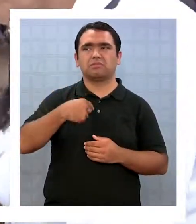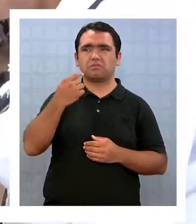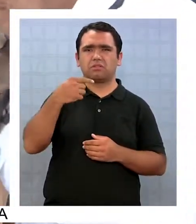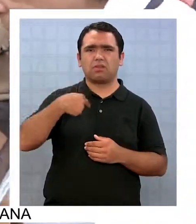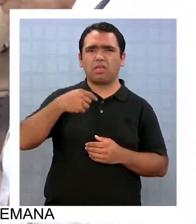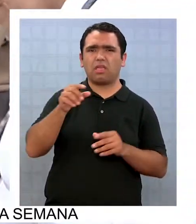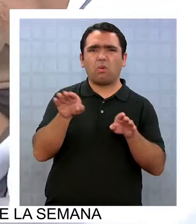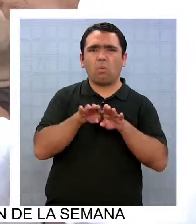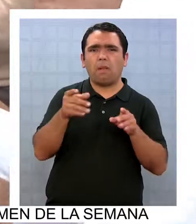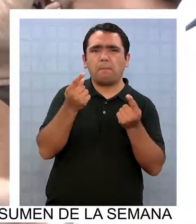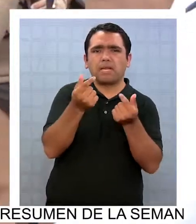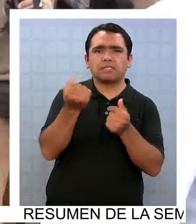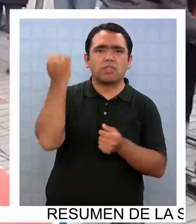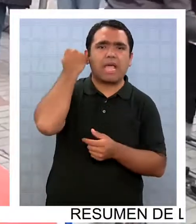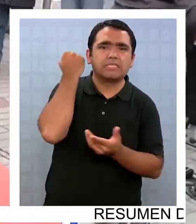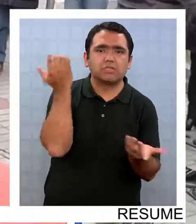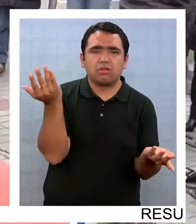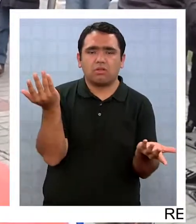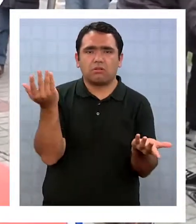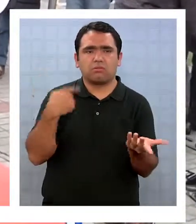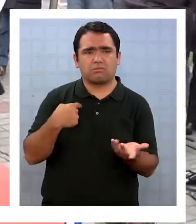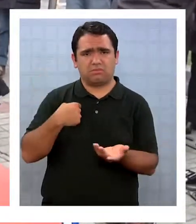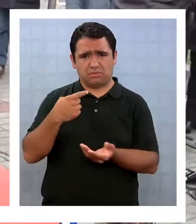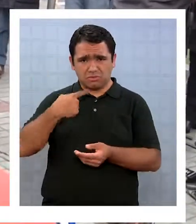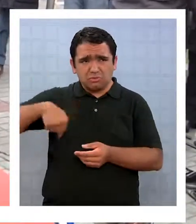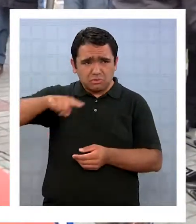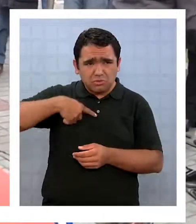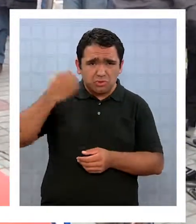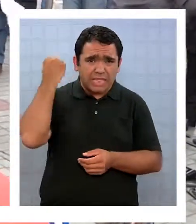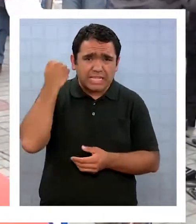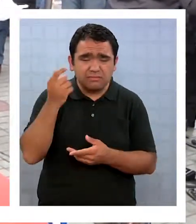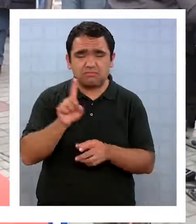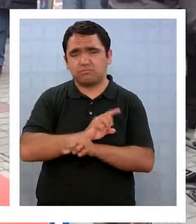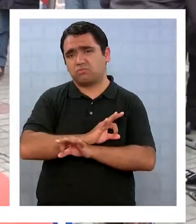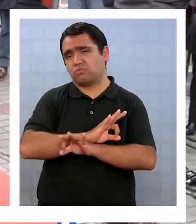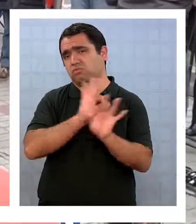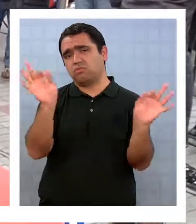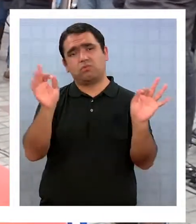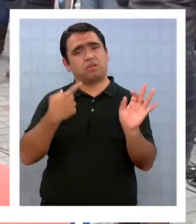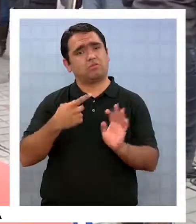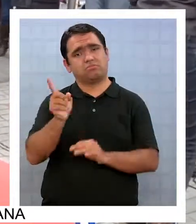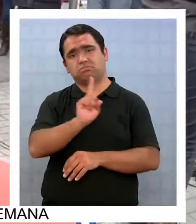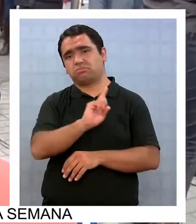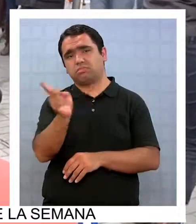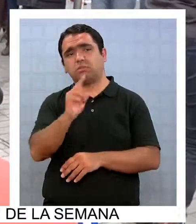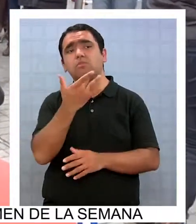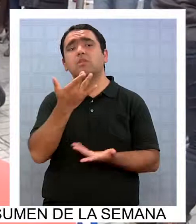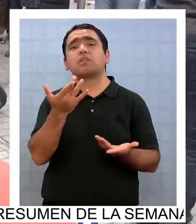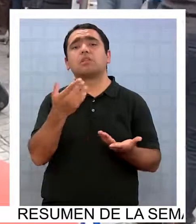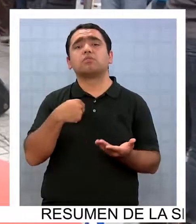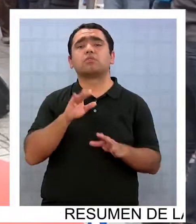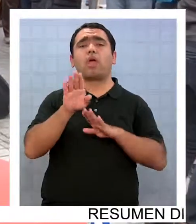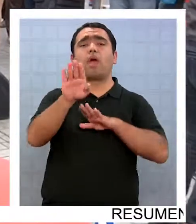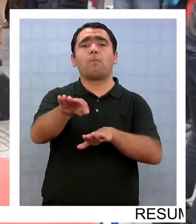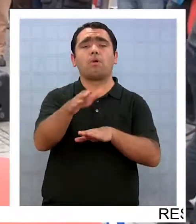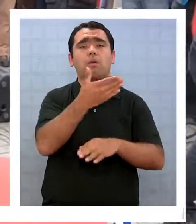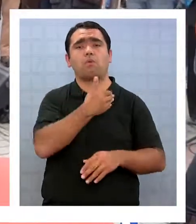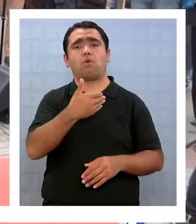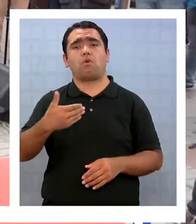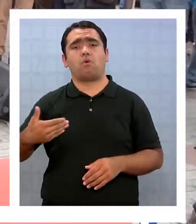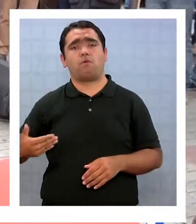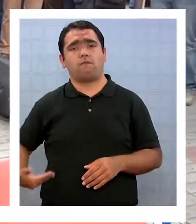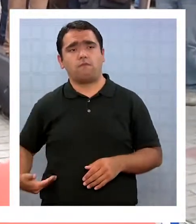Y no creo que nosotros hubiéramos sido traidores a la patria porque estábamos y apoyábamos a un gobierno